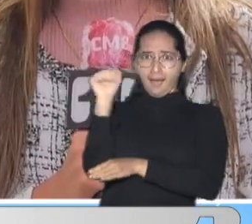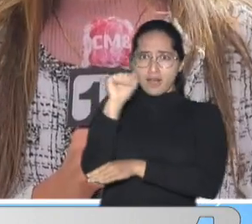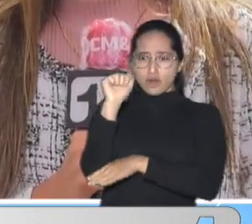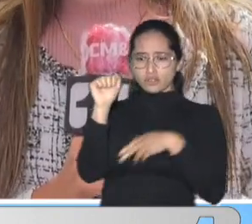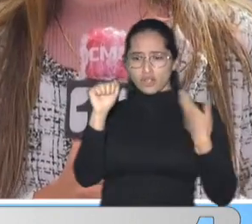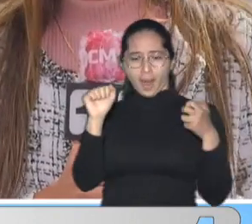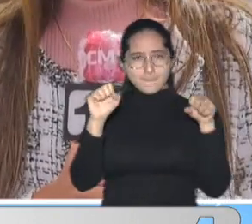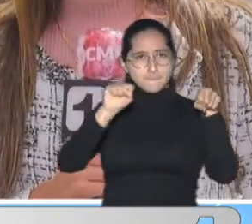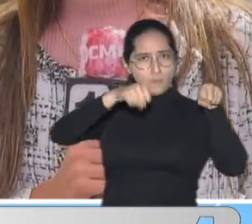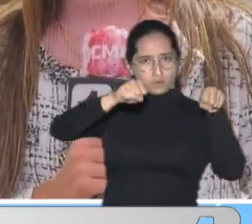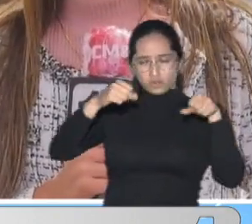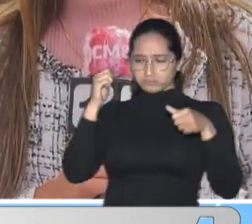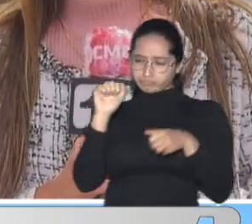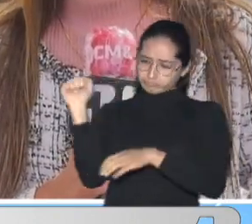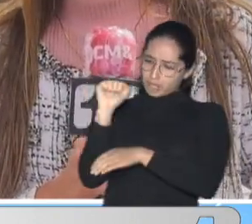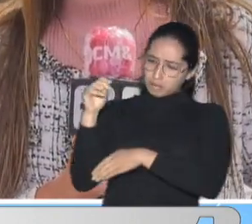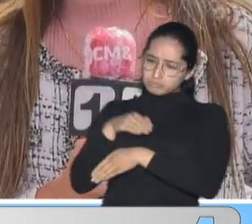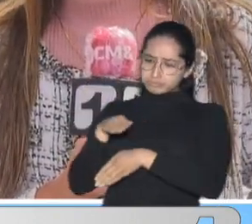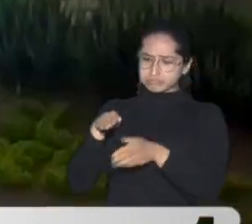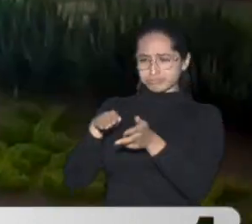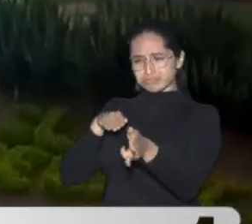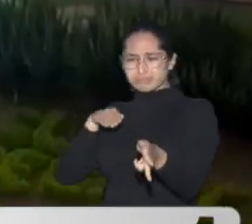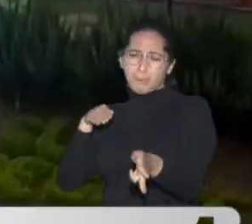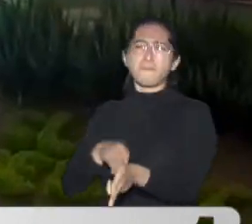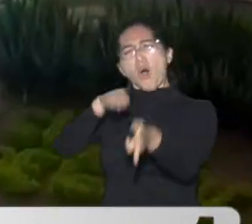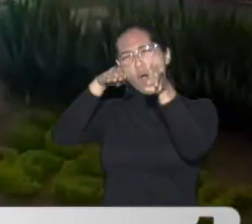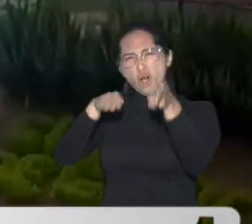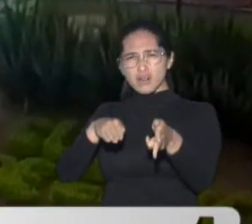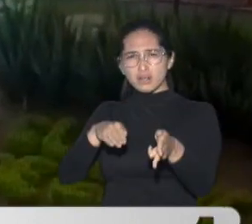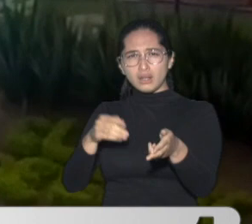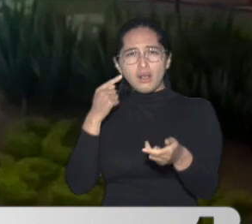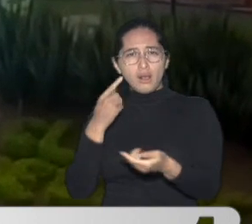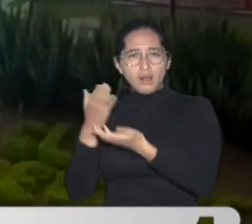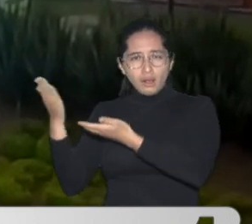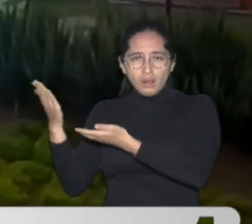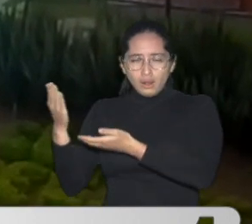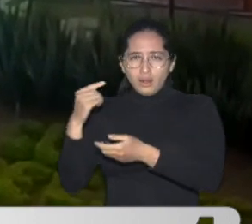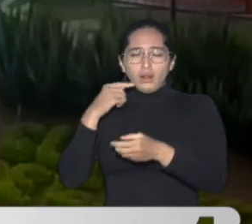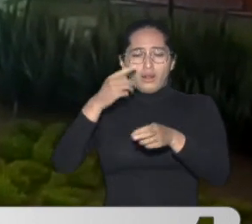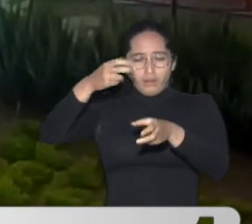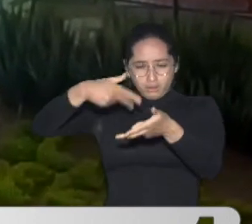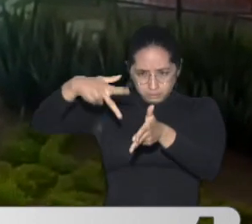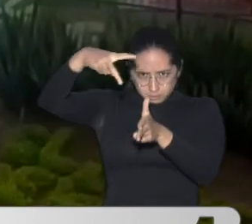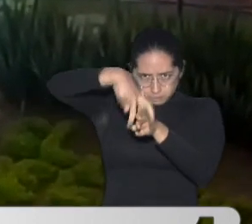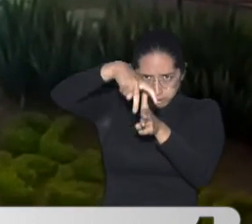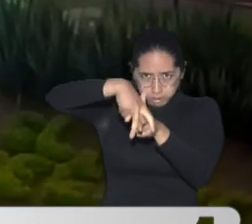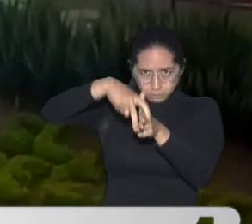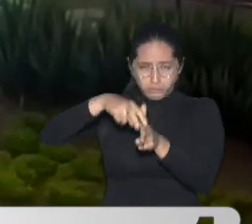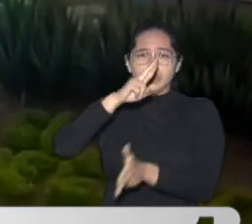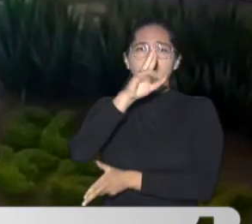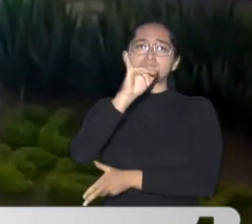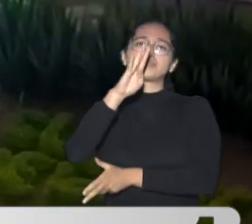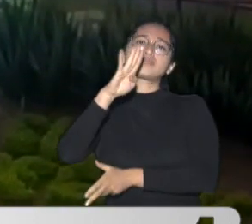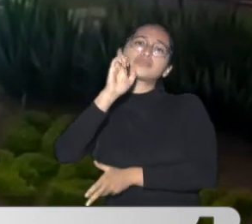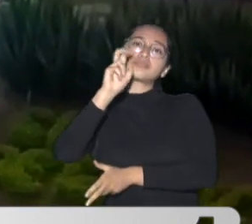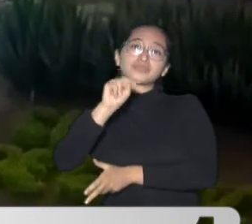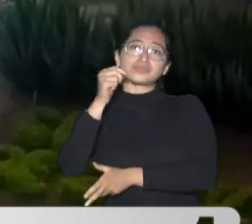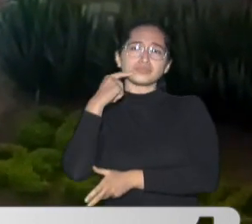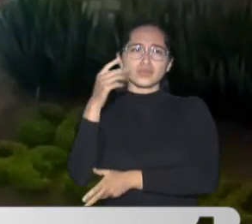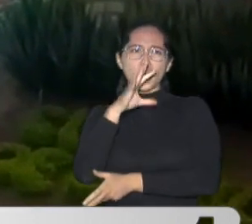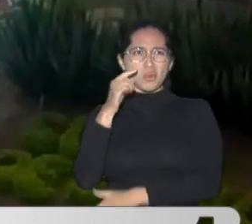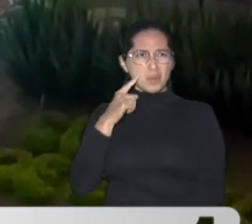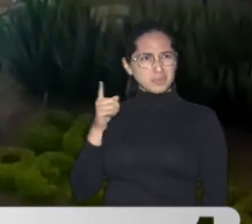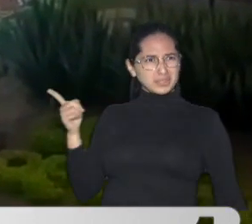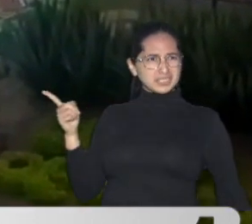motociclistas o a ciclistas Es el caso del señor Rubén quien fue arrollado por un conductor que venía a alta